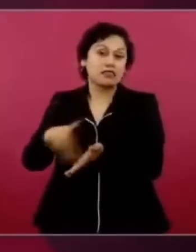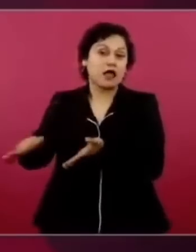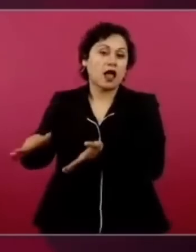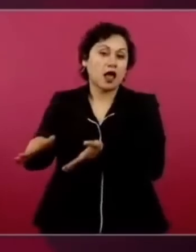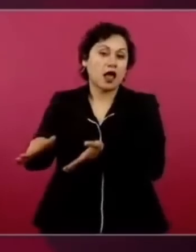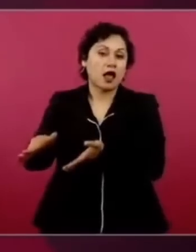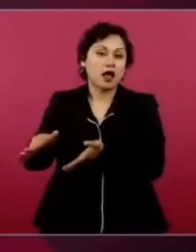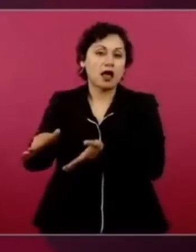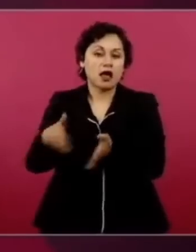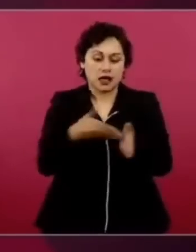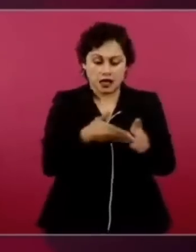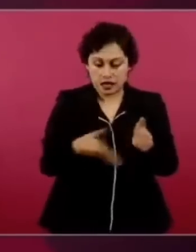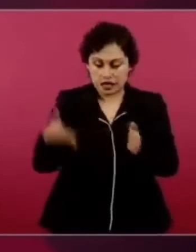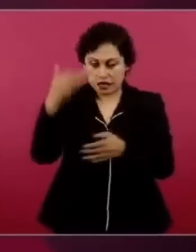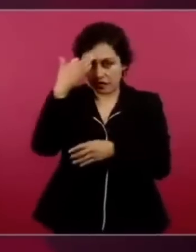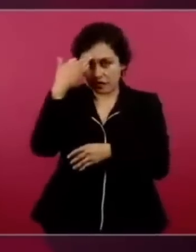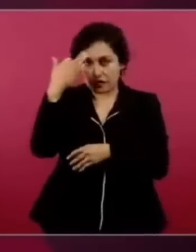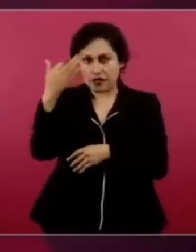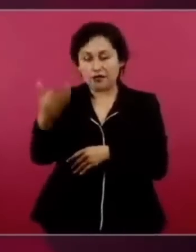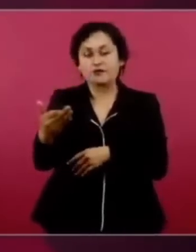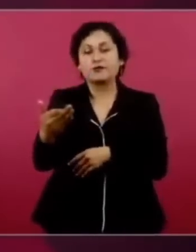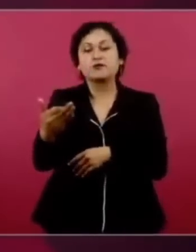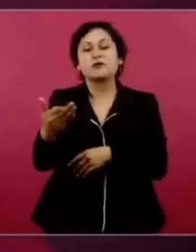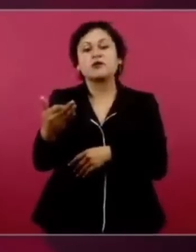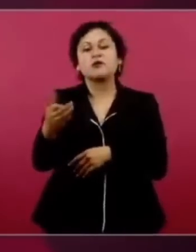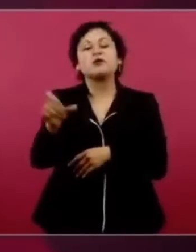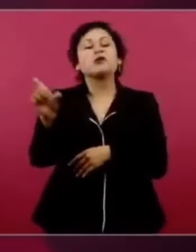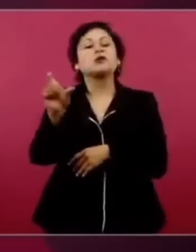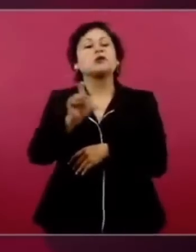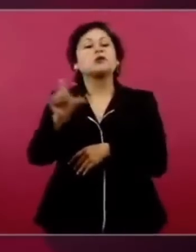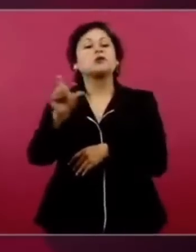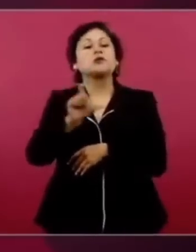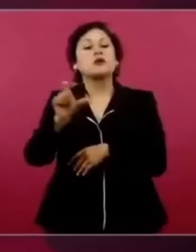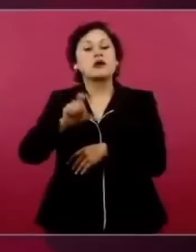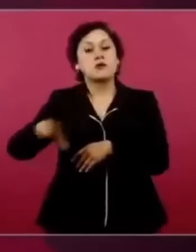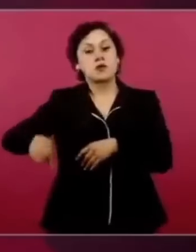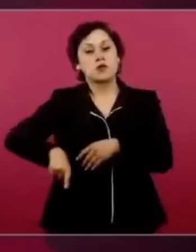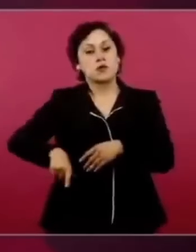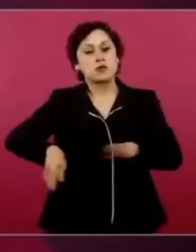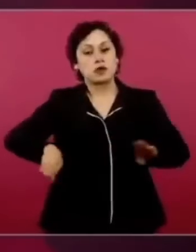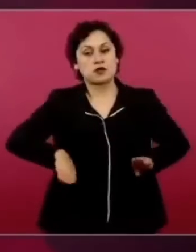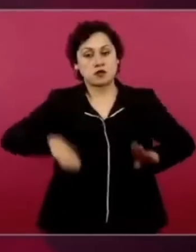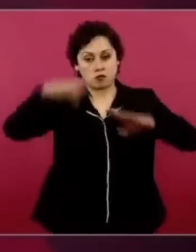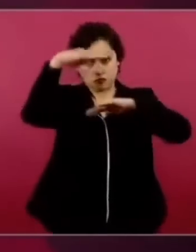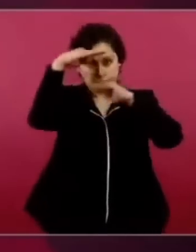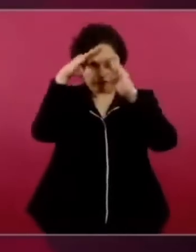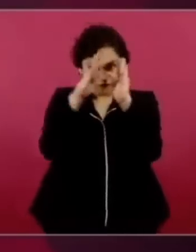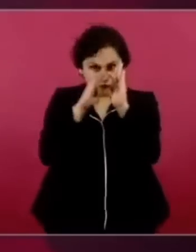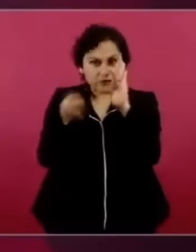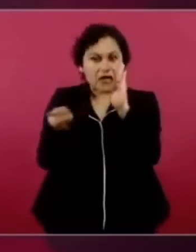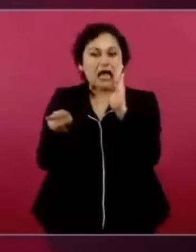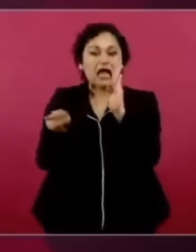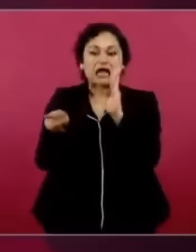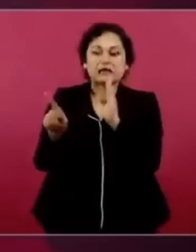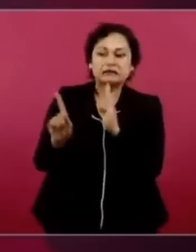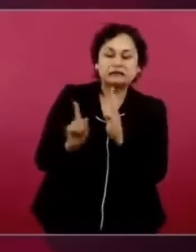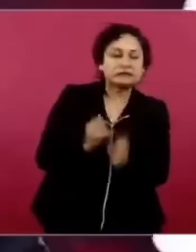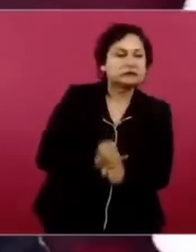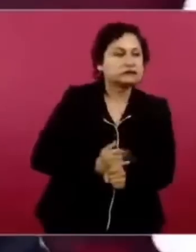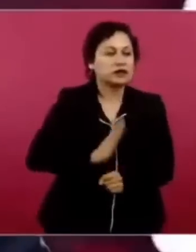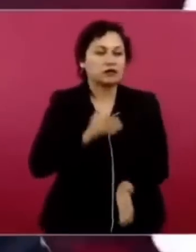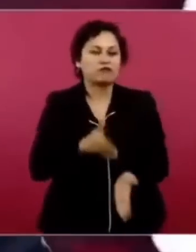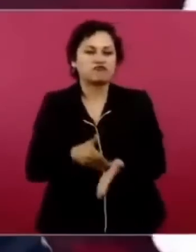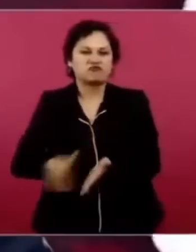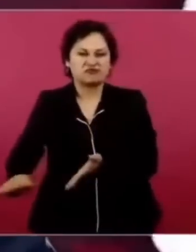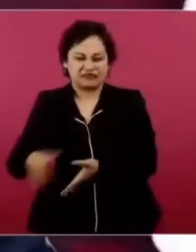de los gobiernos conservadores. Creo que con